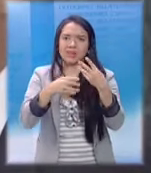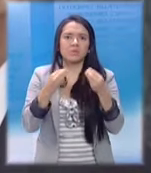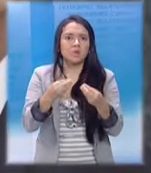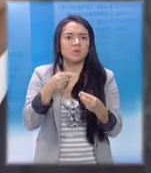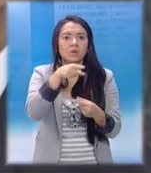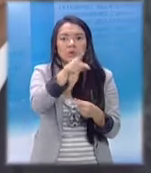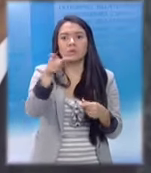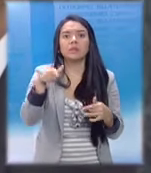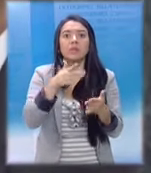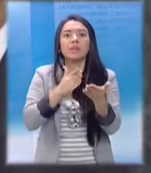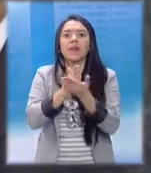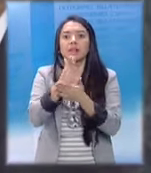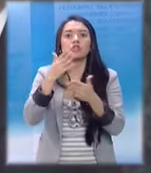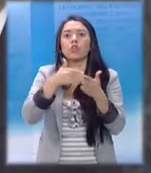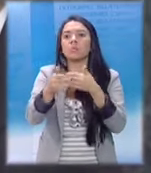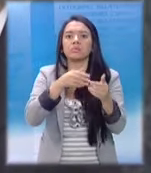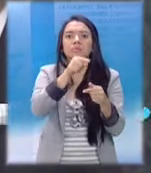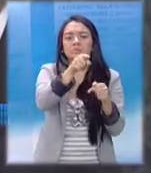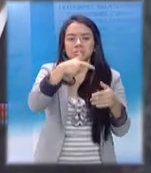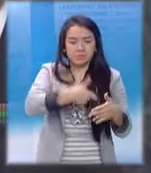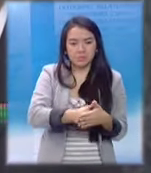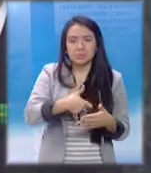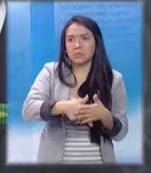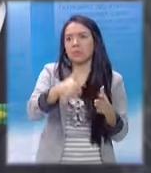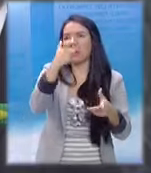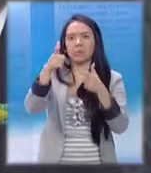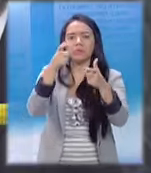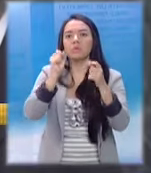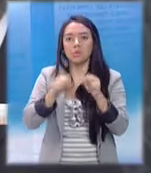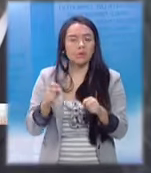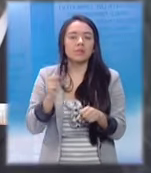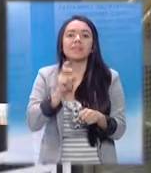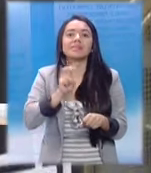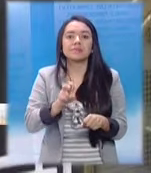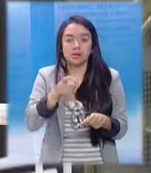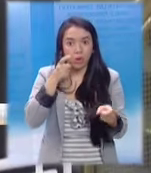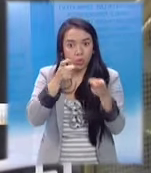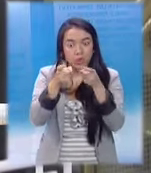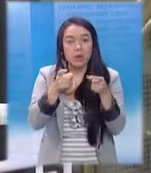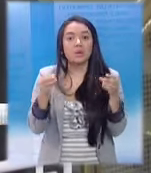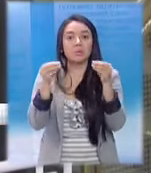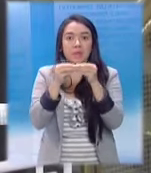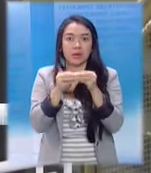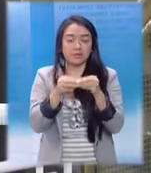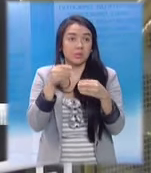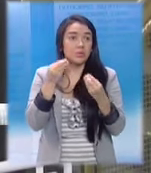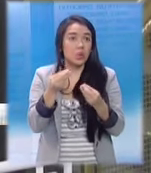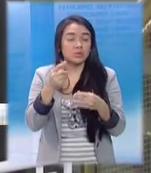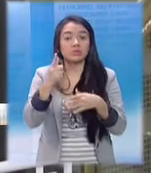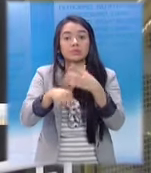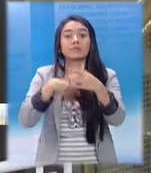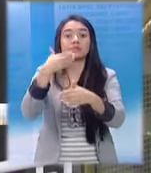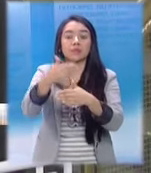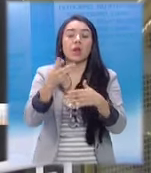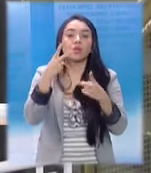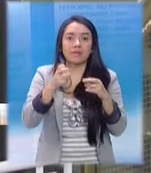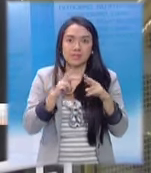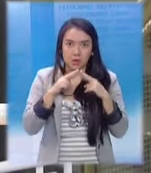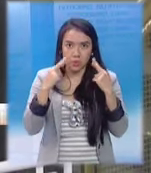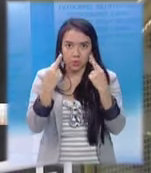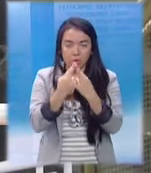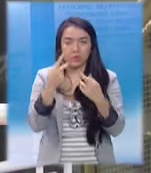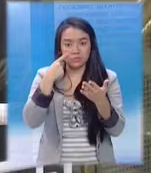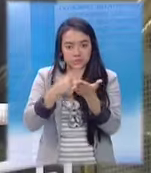anunció que el próximo Foro Mundial de Negocios en 2014 se llevará a cabo en este país. Por una Guatemala en Paz,